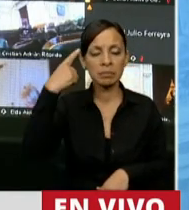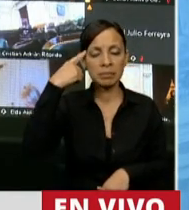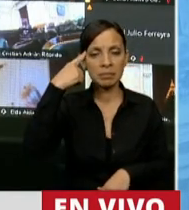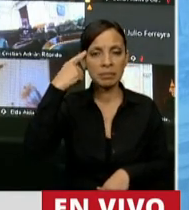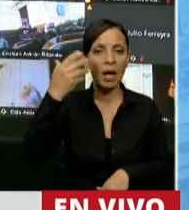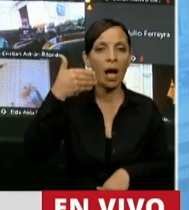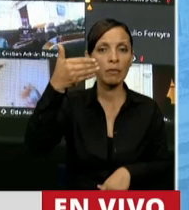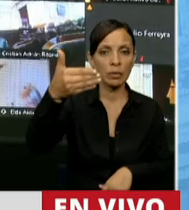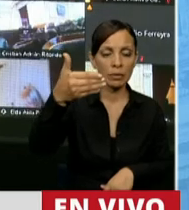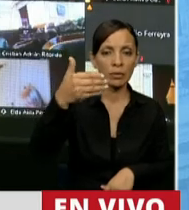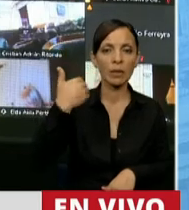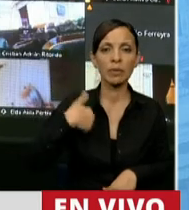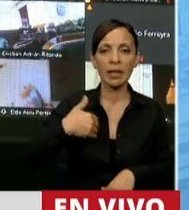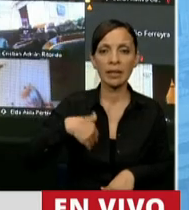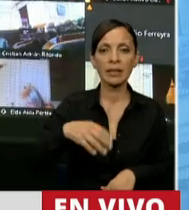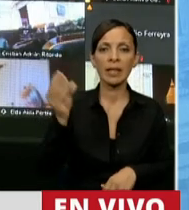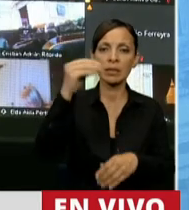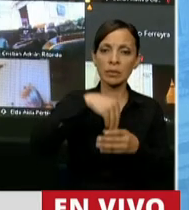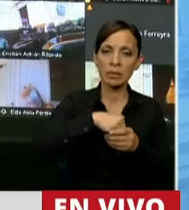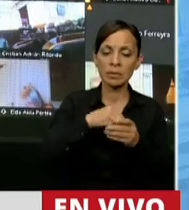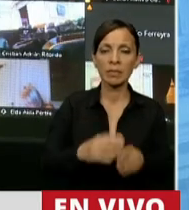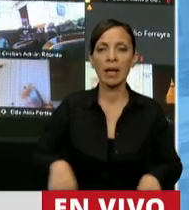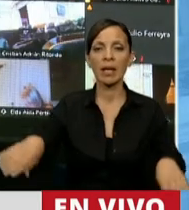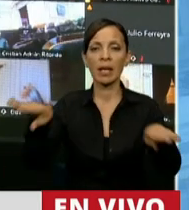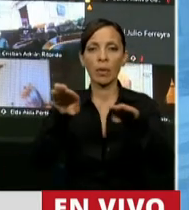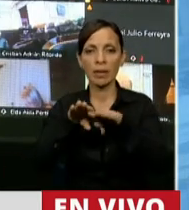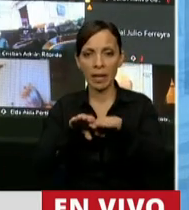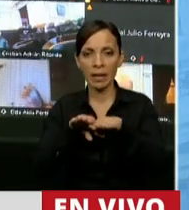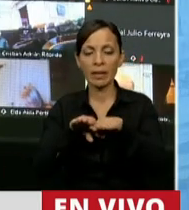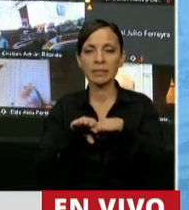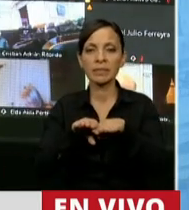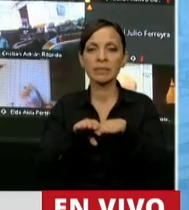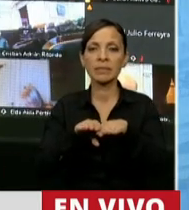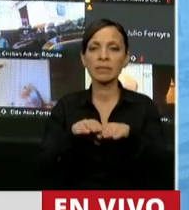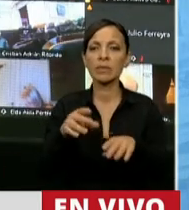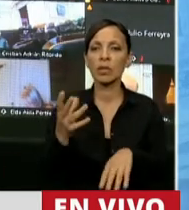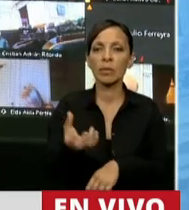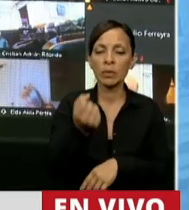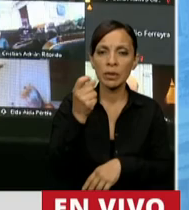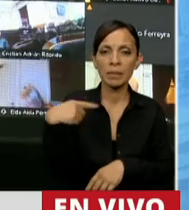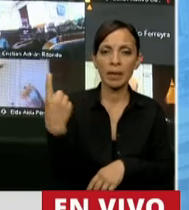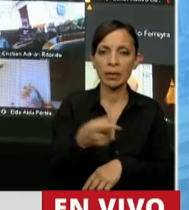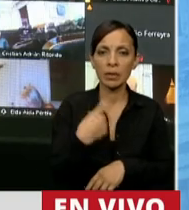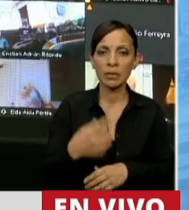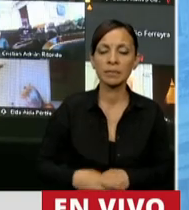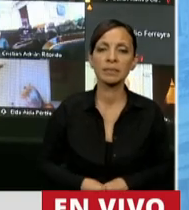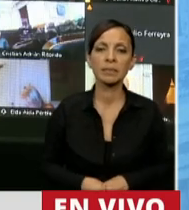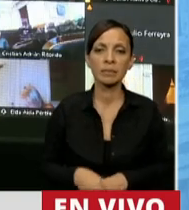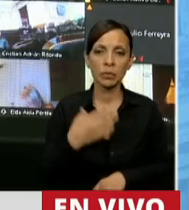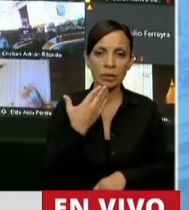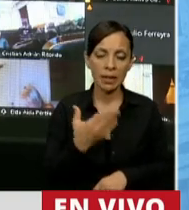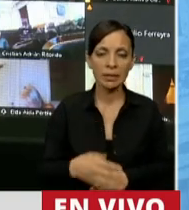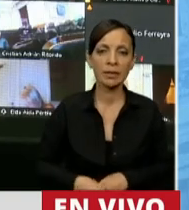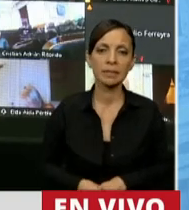más inclusiva, más igualitaria y con una igualdad de oportunidades para todos sus habitantes. Muchísimas gracias,